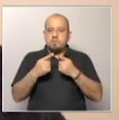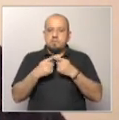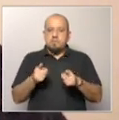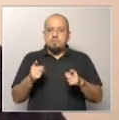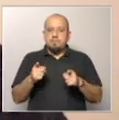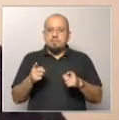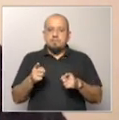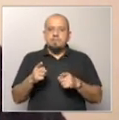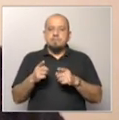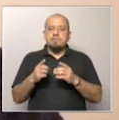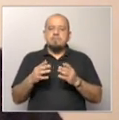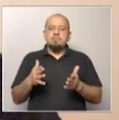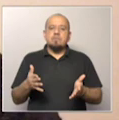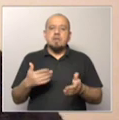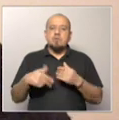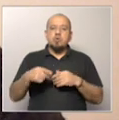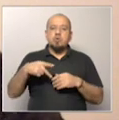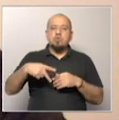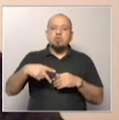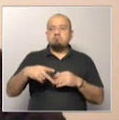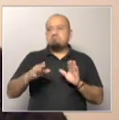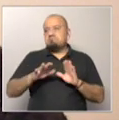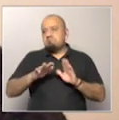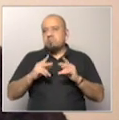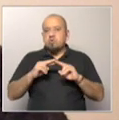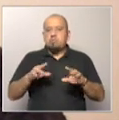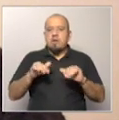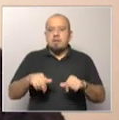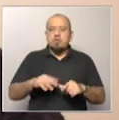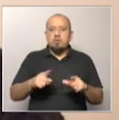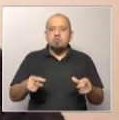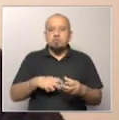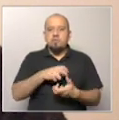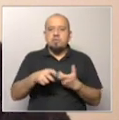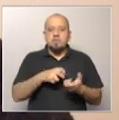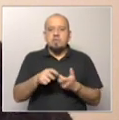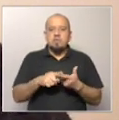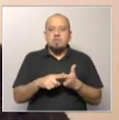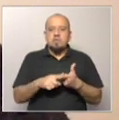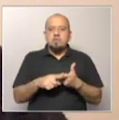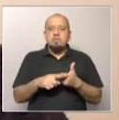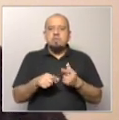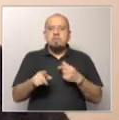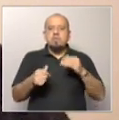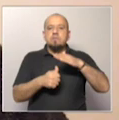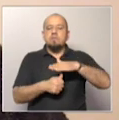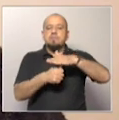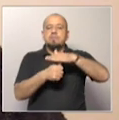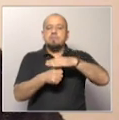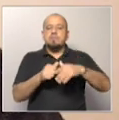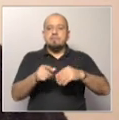que, bueno, son más normales. Esto es un conflicto potencial. Yo creo que la autoridad